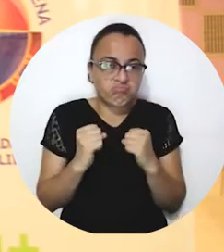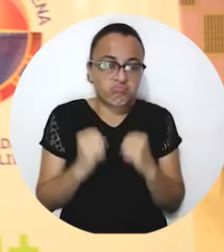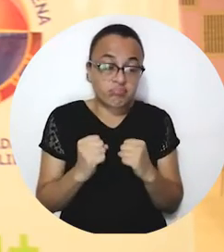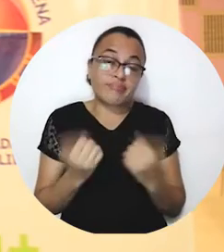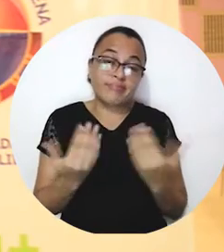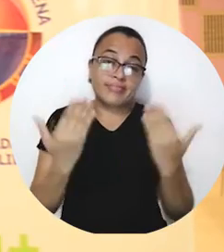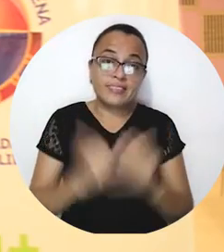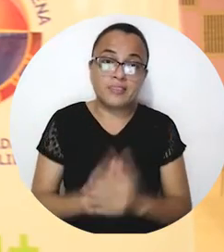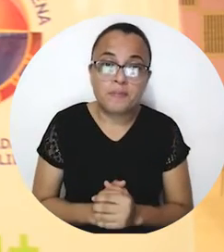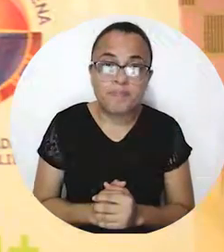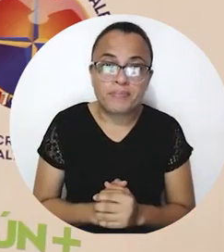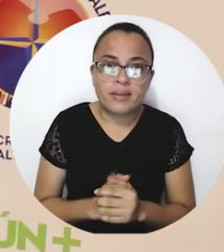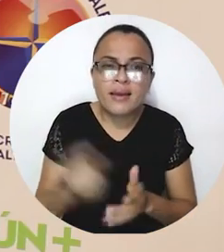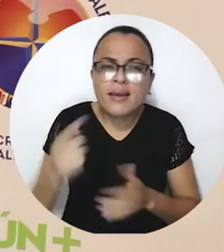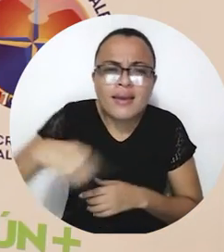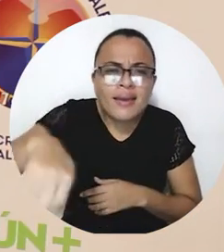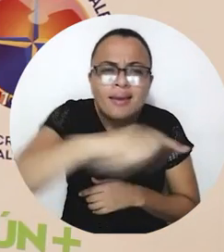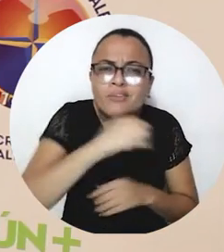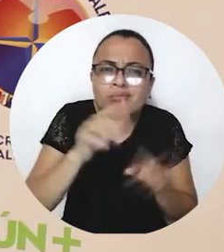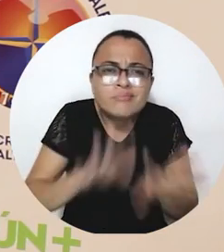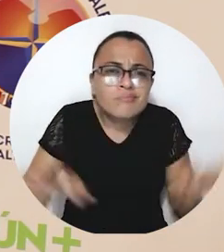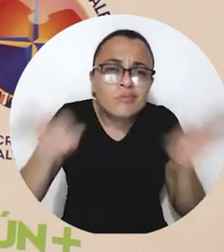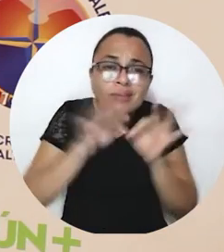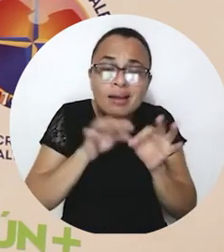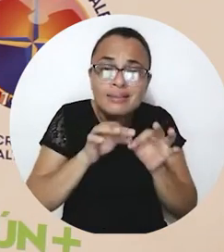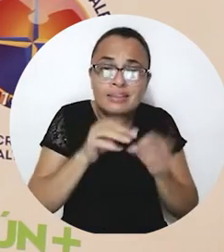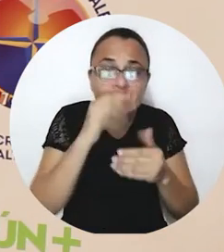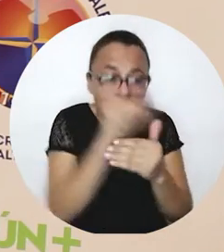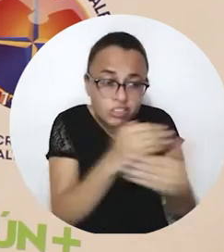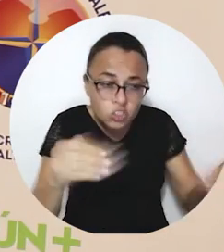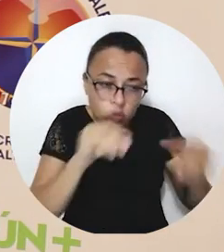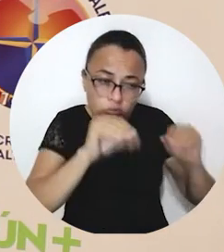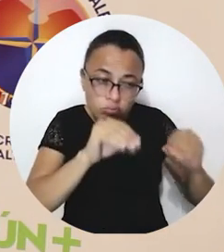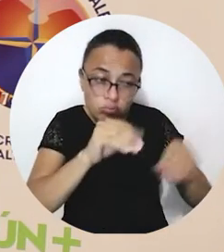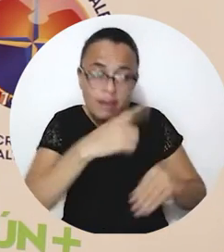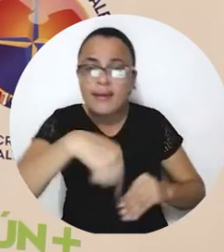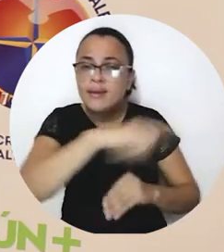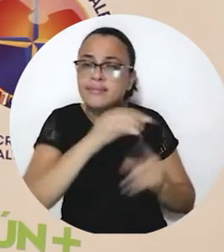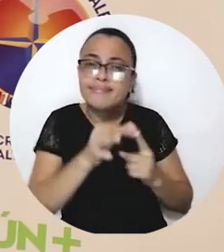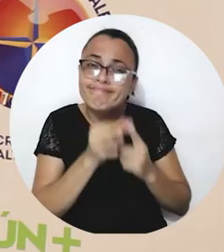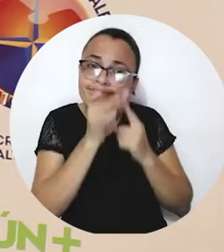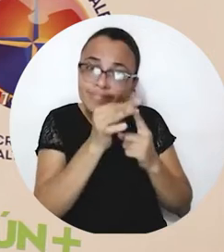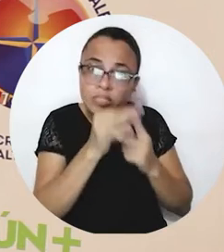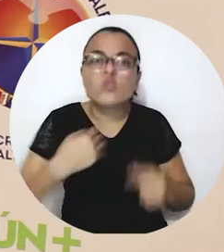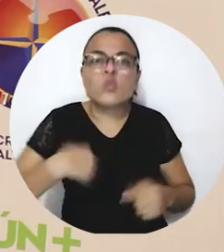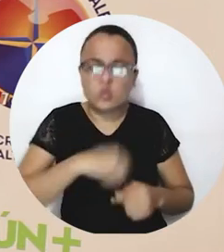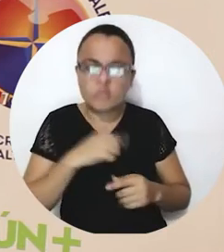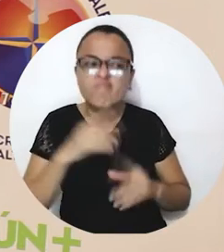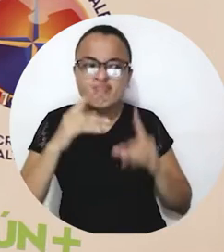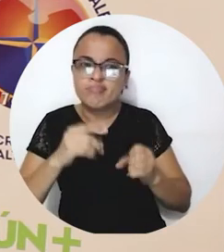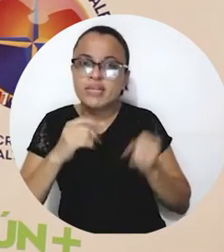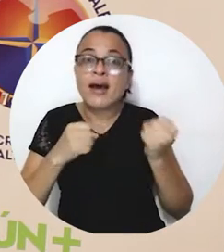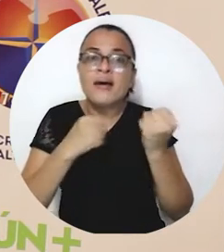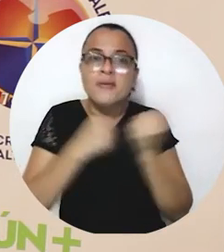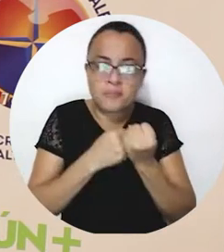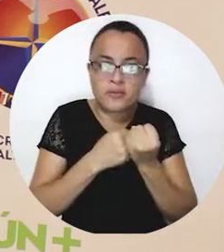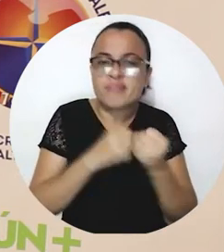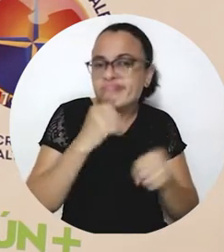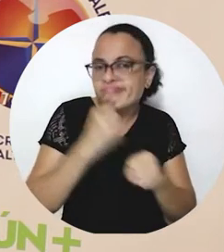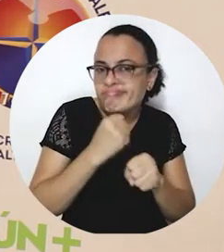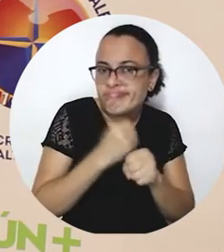realmente significativas. Ellos son vitales en la formación de la niñez colombiana y por eso hemos